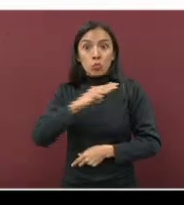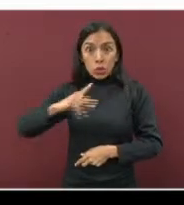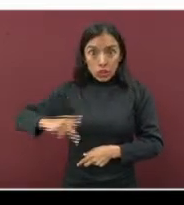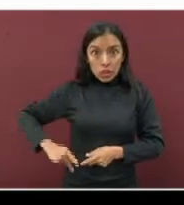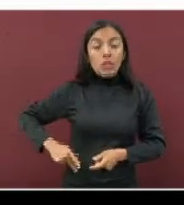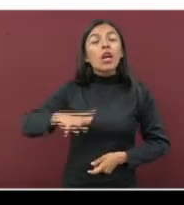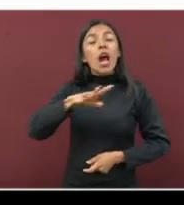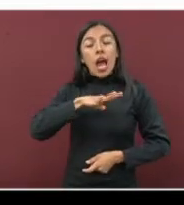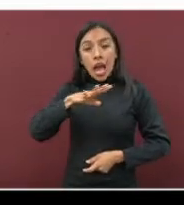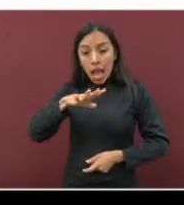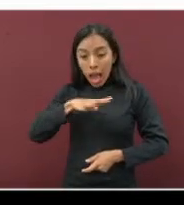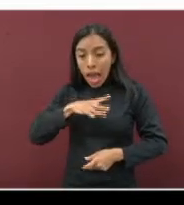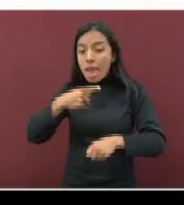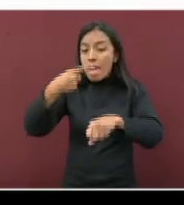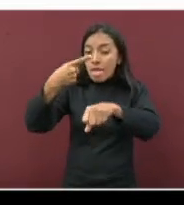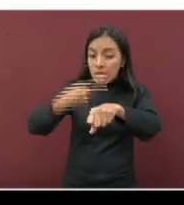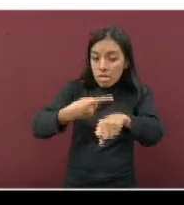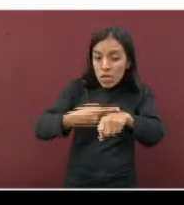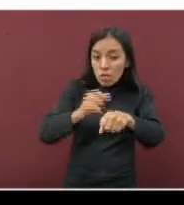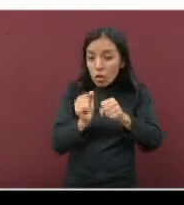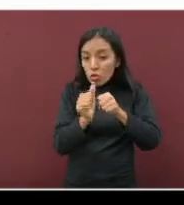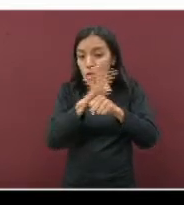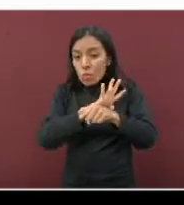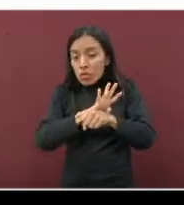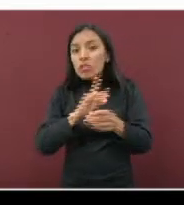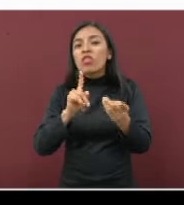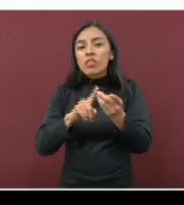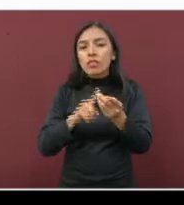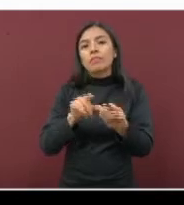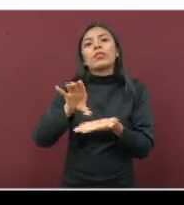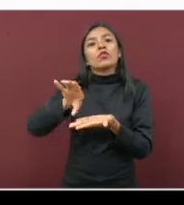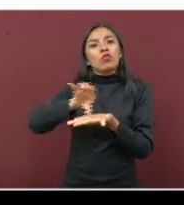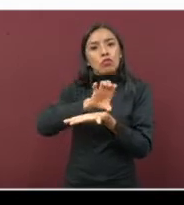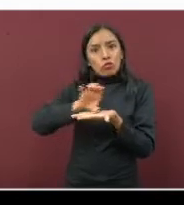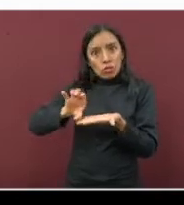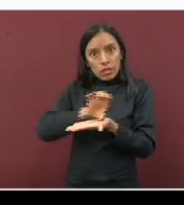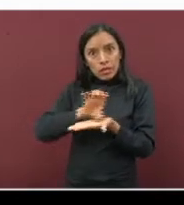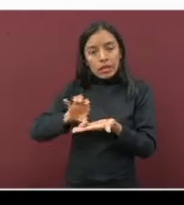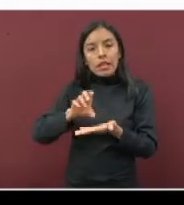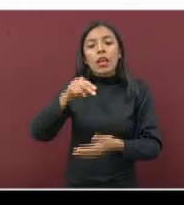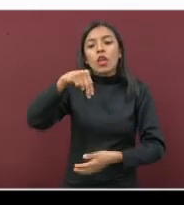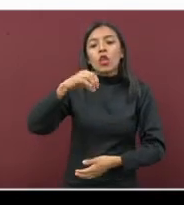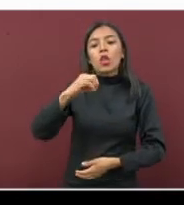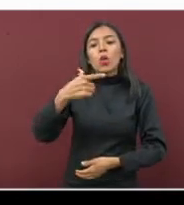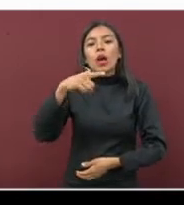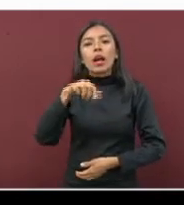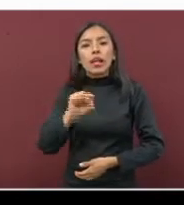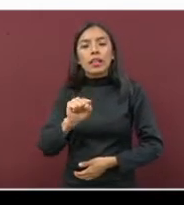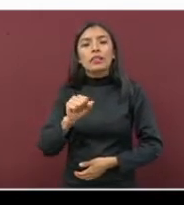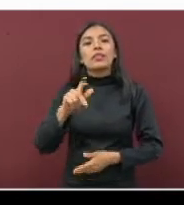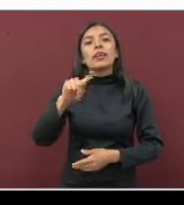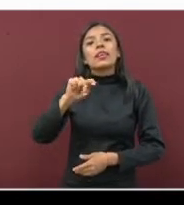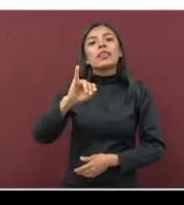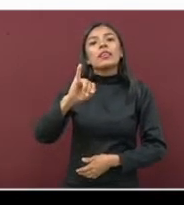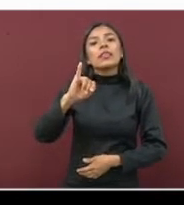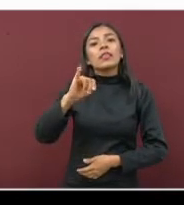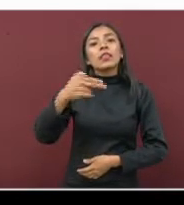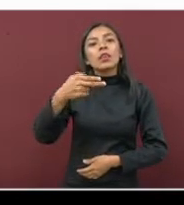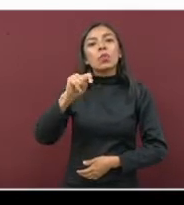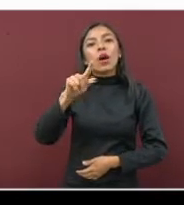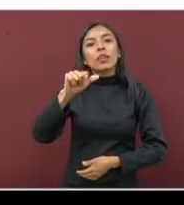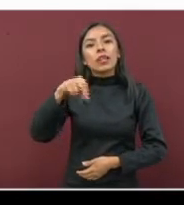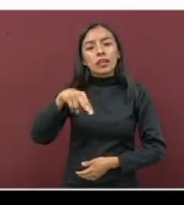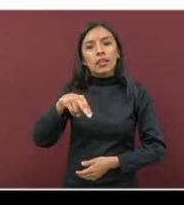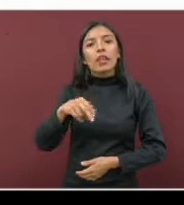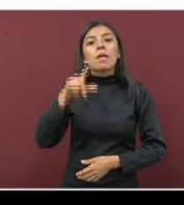movimiento en la transmisión son Cozol y Acaque, Nogales, Tihuatlán, Emiliano